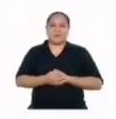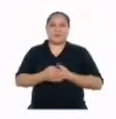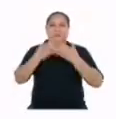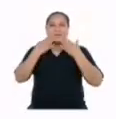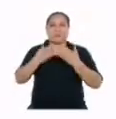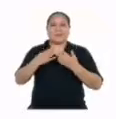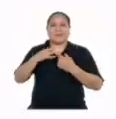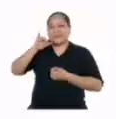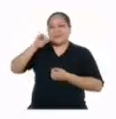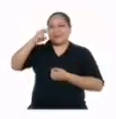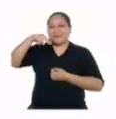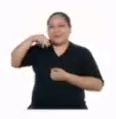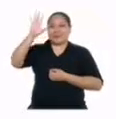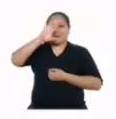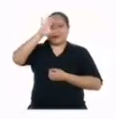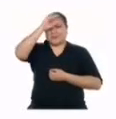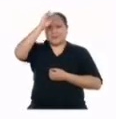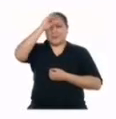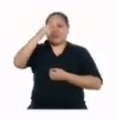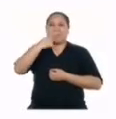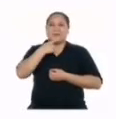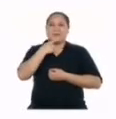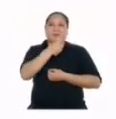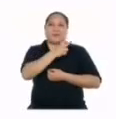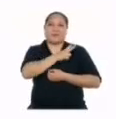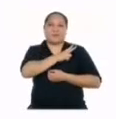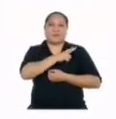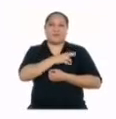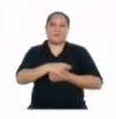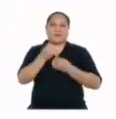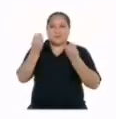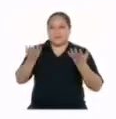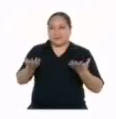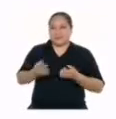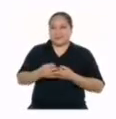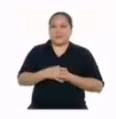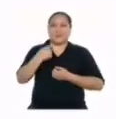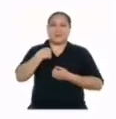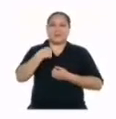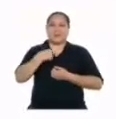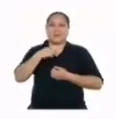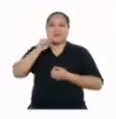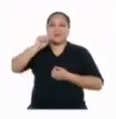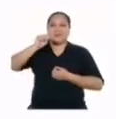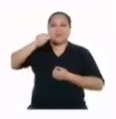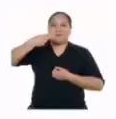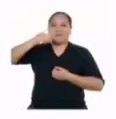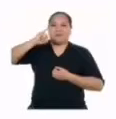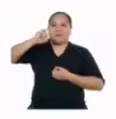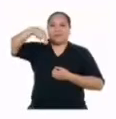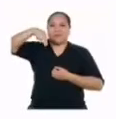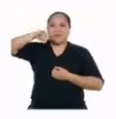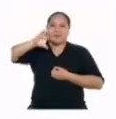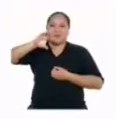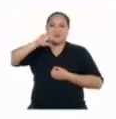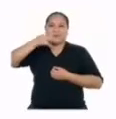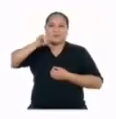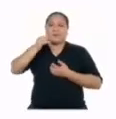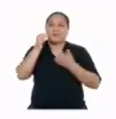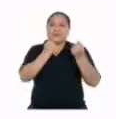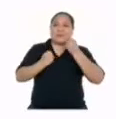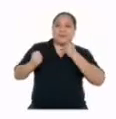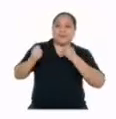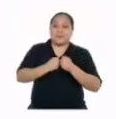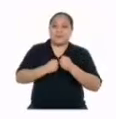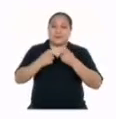¡Gracias, Yanira! ¡Hola, chicas y chicos de Segundo de Secundaria! ¿Cómo están? Soy Shinichi y hoy vamos a mover cosas